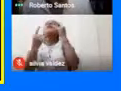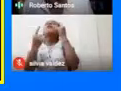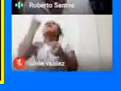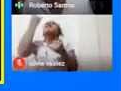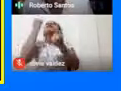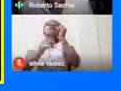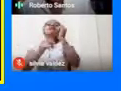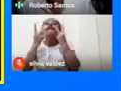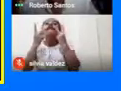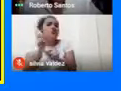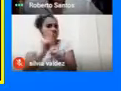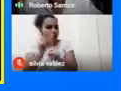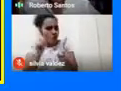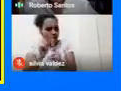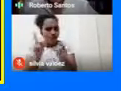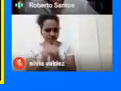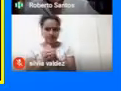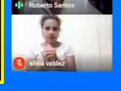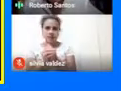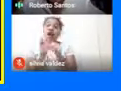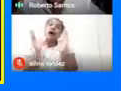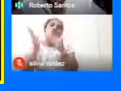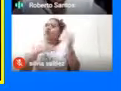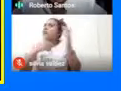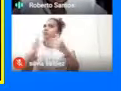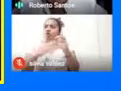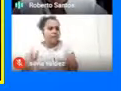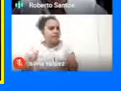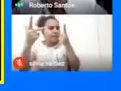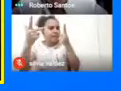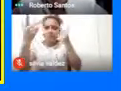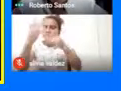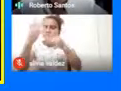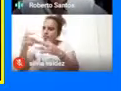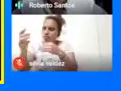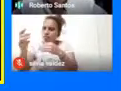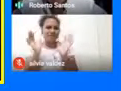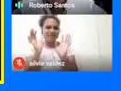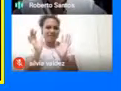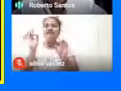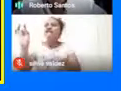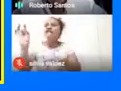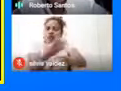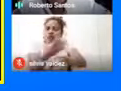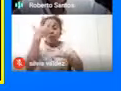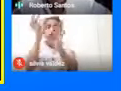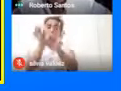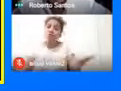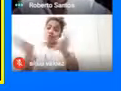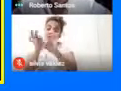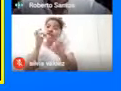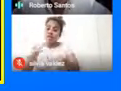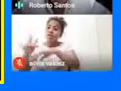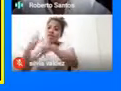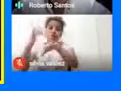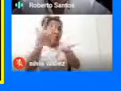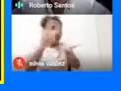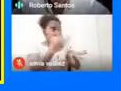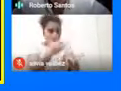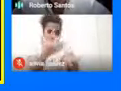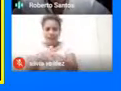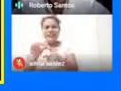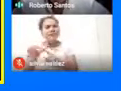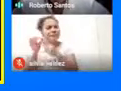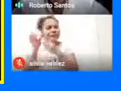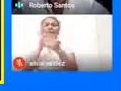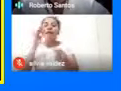nos veamos Así sea a través De estos medios Porque Es muy importante De verdad Motivar Especialmente